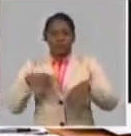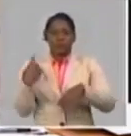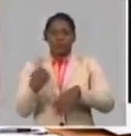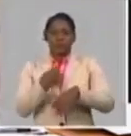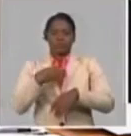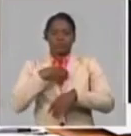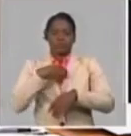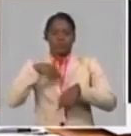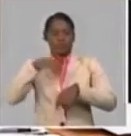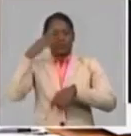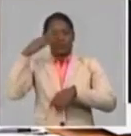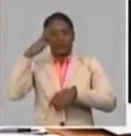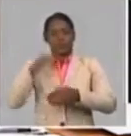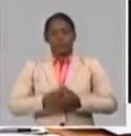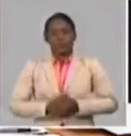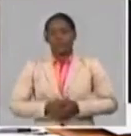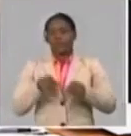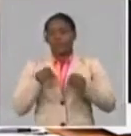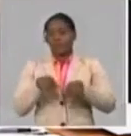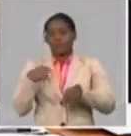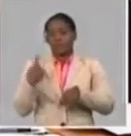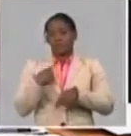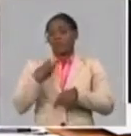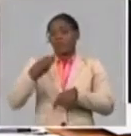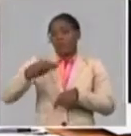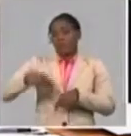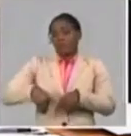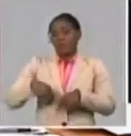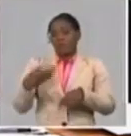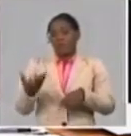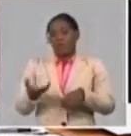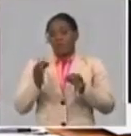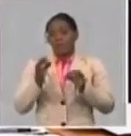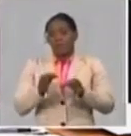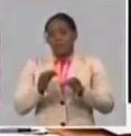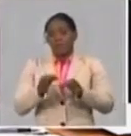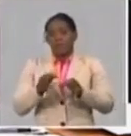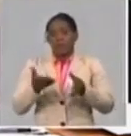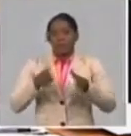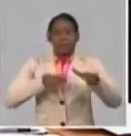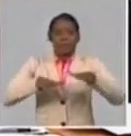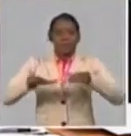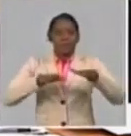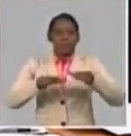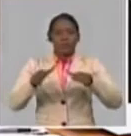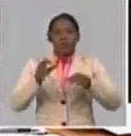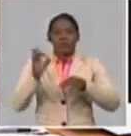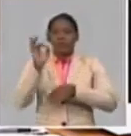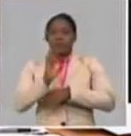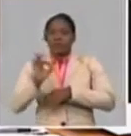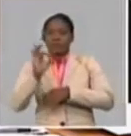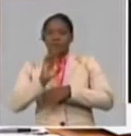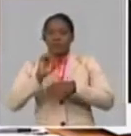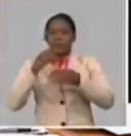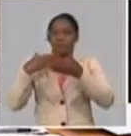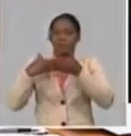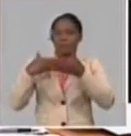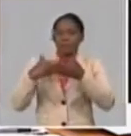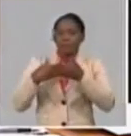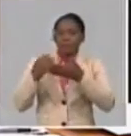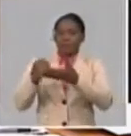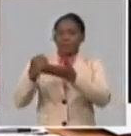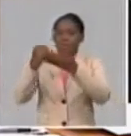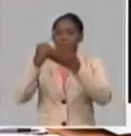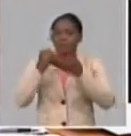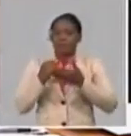Y a su vez estaremos aprovechando la movilización de las organizaciones sindicales amigas para que ante